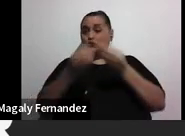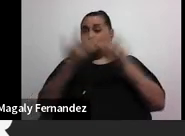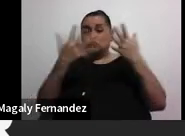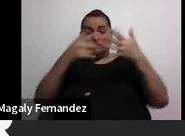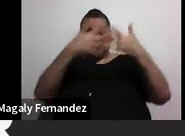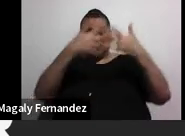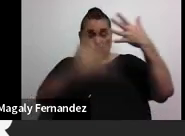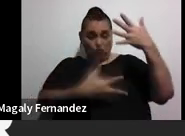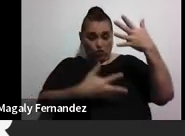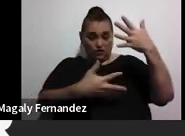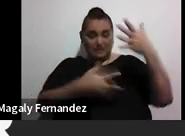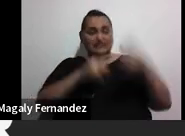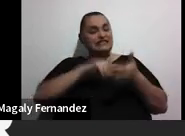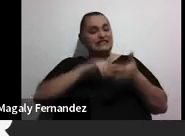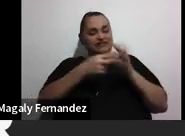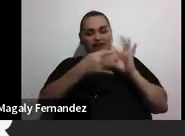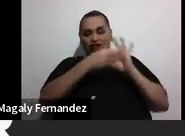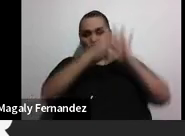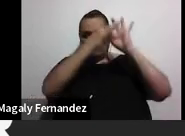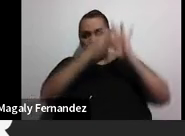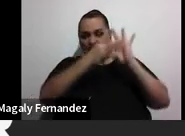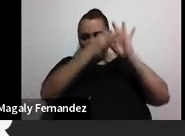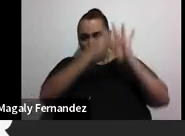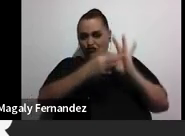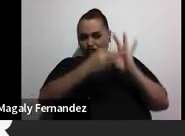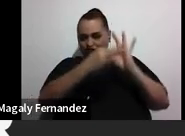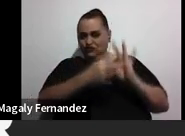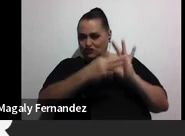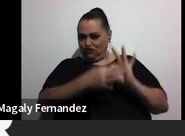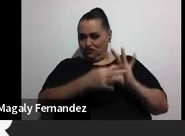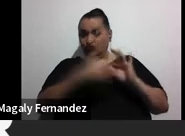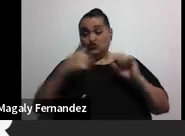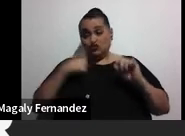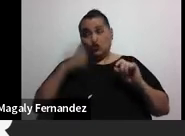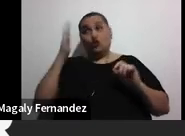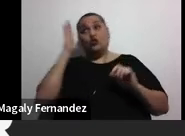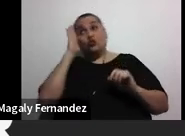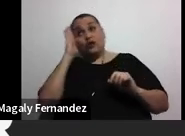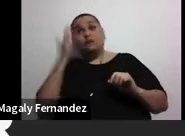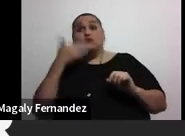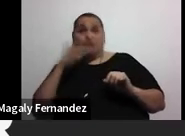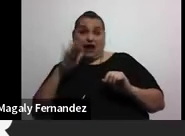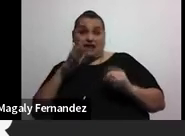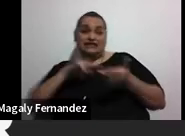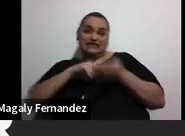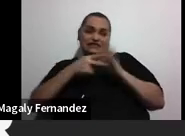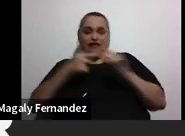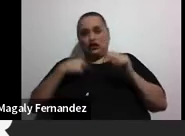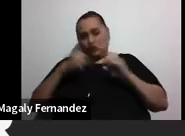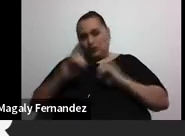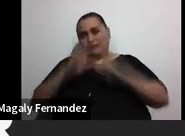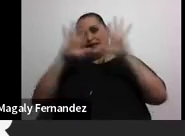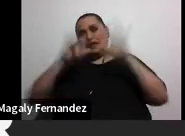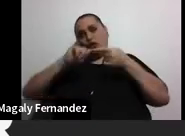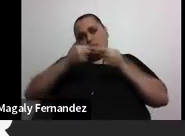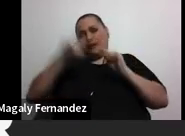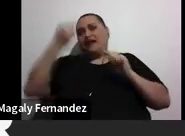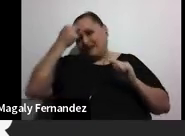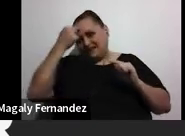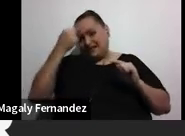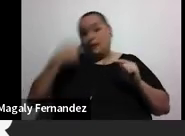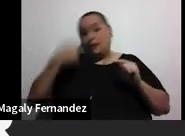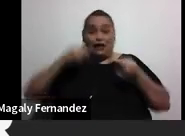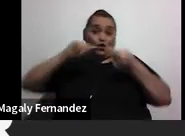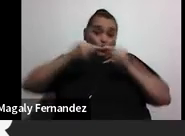interrelacionadas. Si yo duermo mal, me va a dar posiblemente dolor de cabeza durante el día. Y si tengo dolor de cabeza